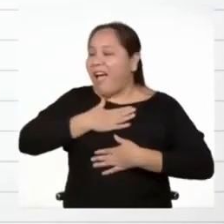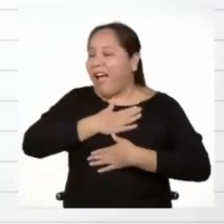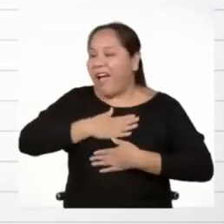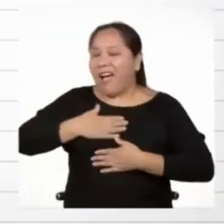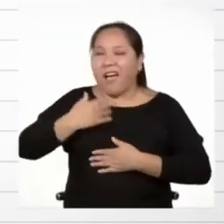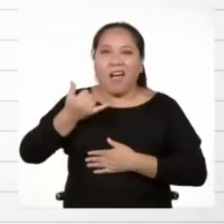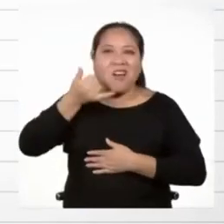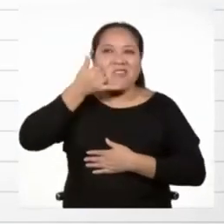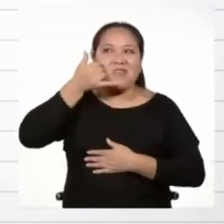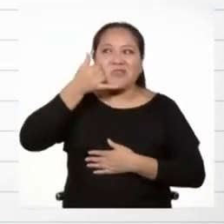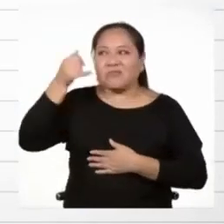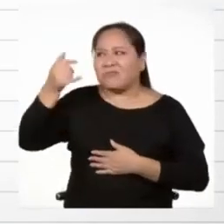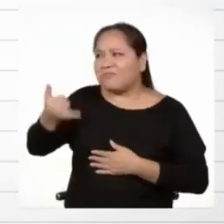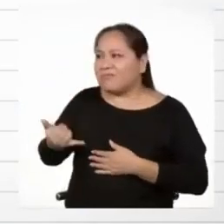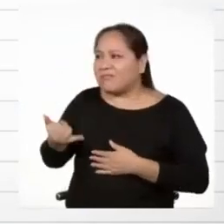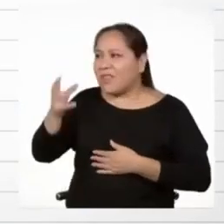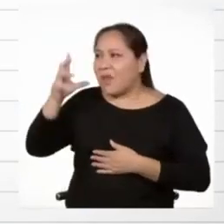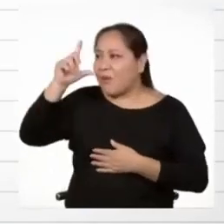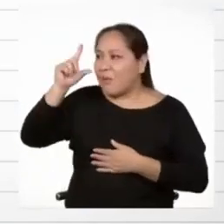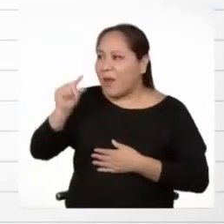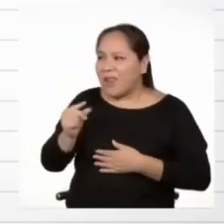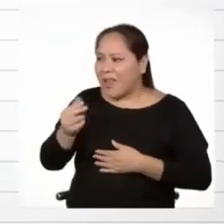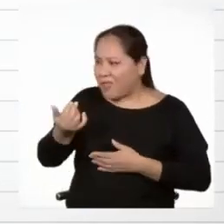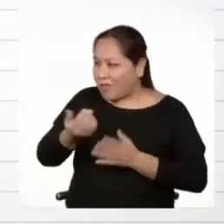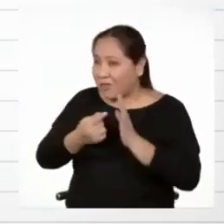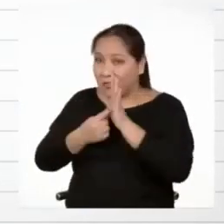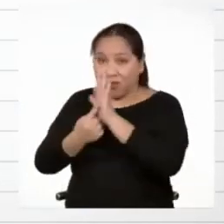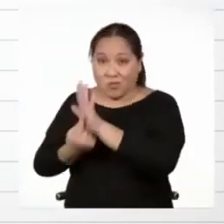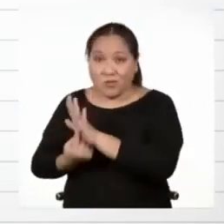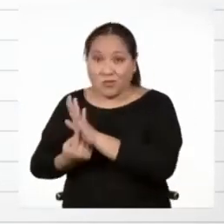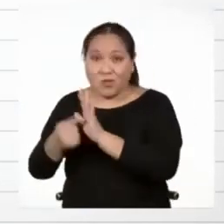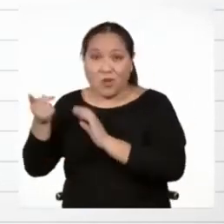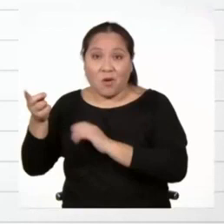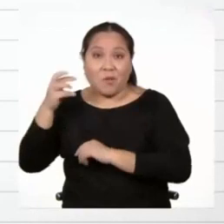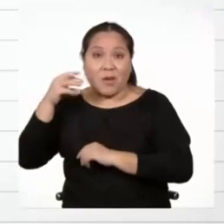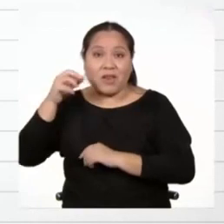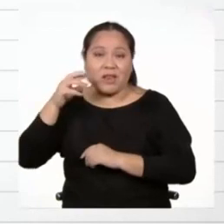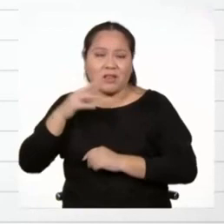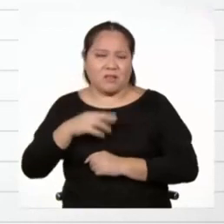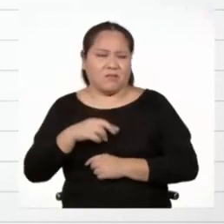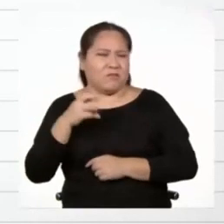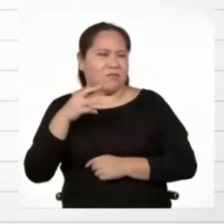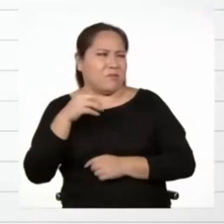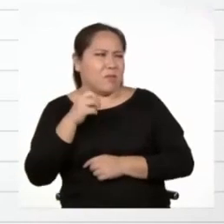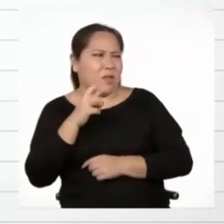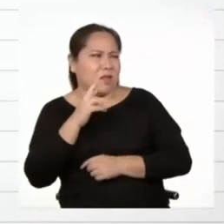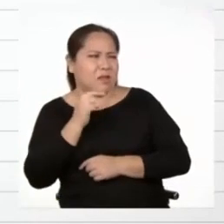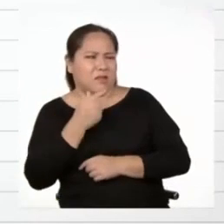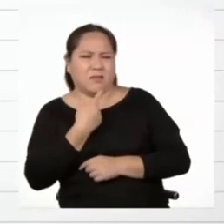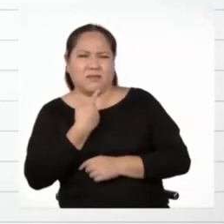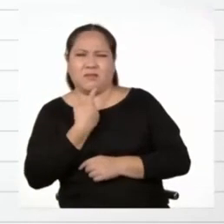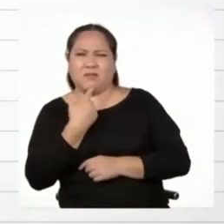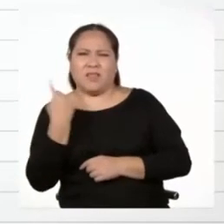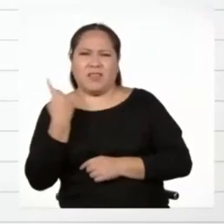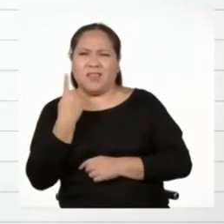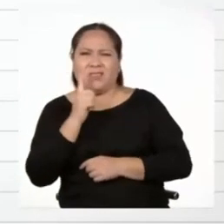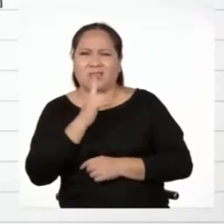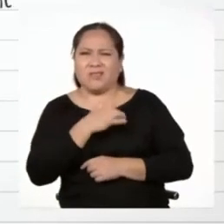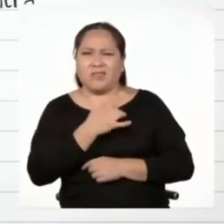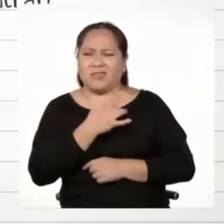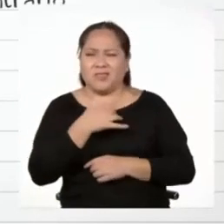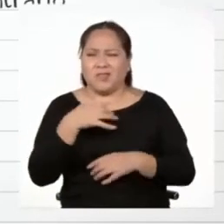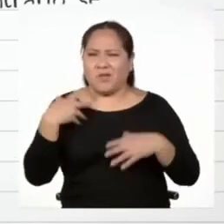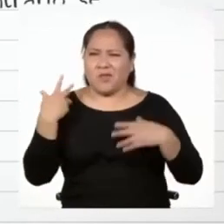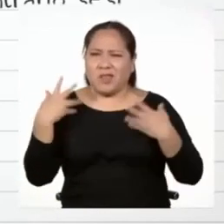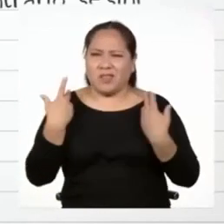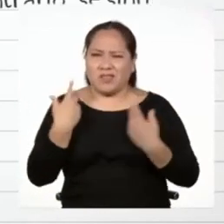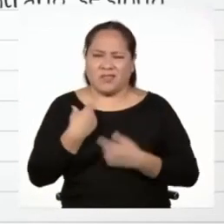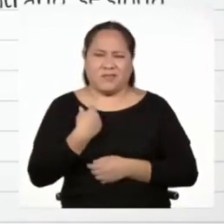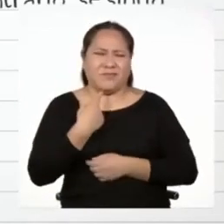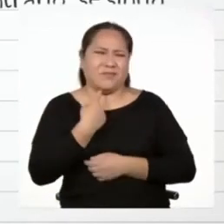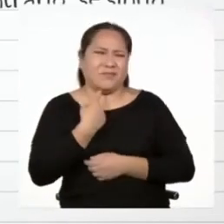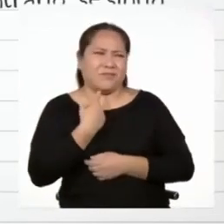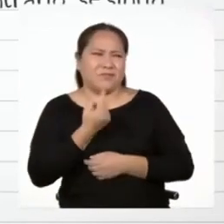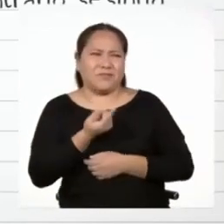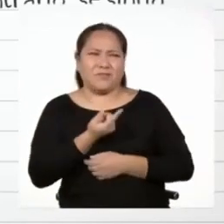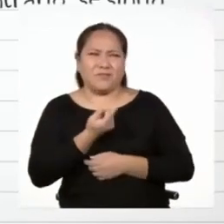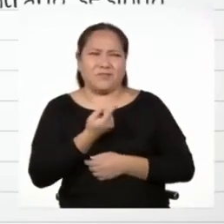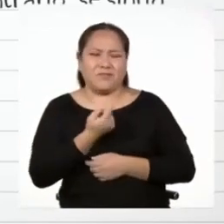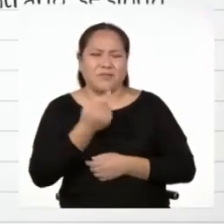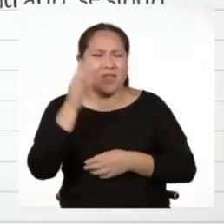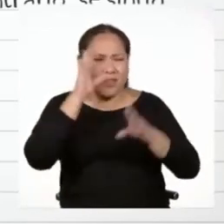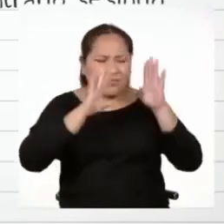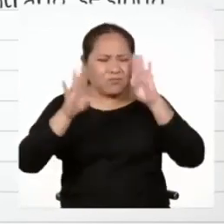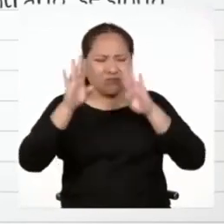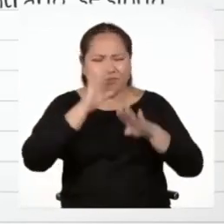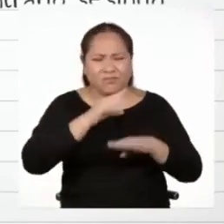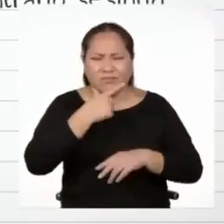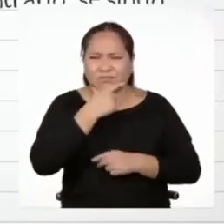costado muy barato y se lo enseñó a María. Sin embargo, ella no se sintió feliz. Al contrario, se sintió